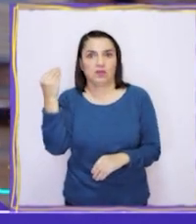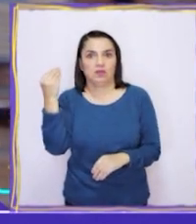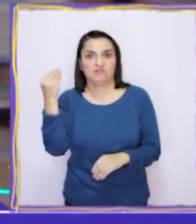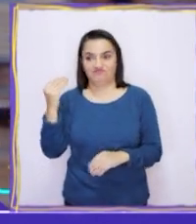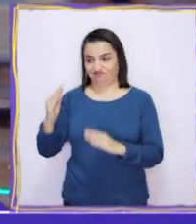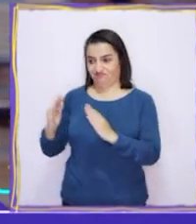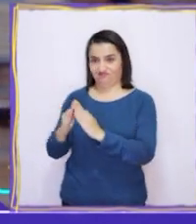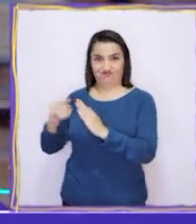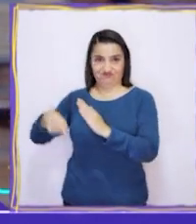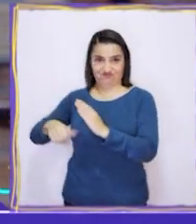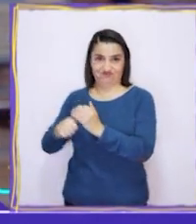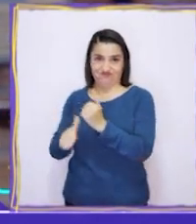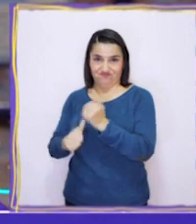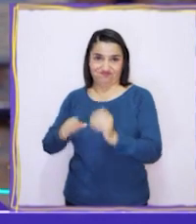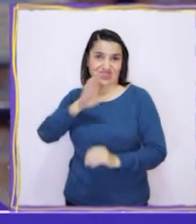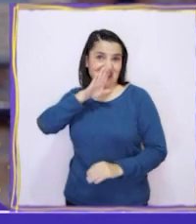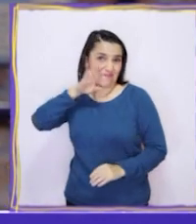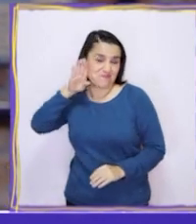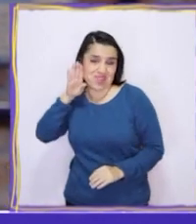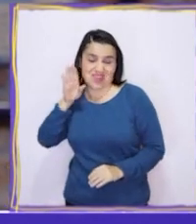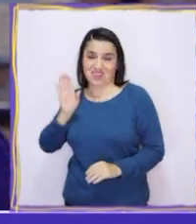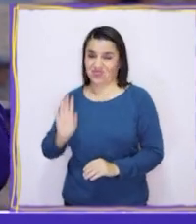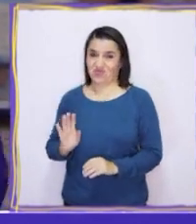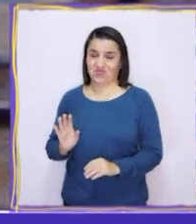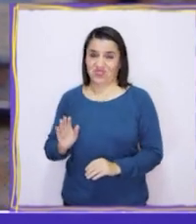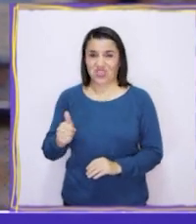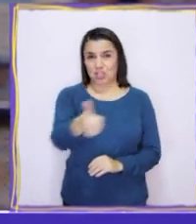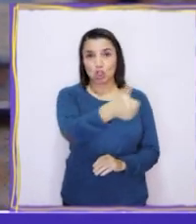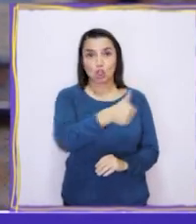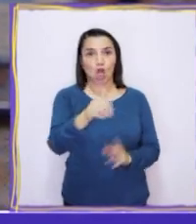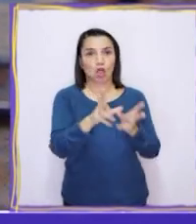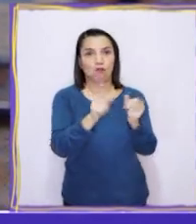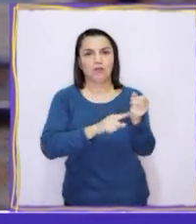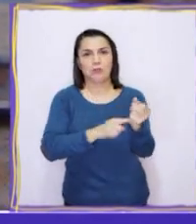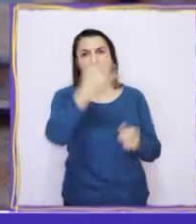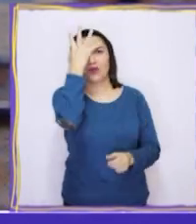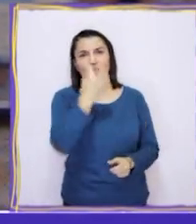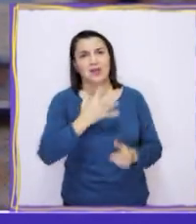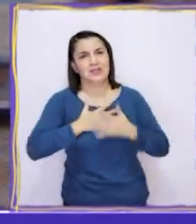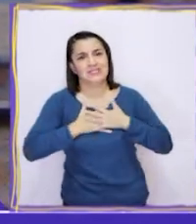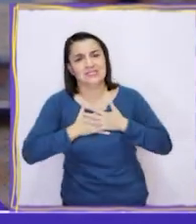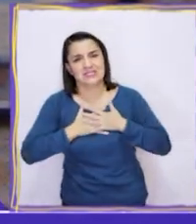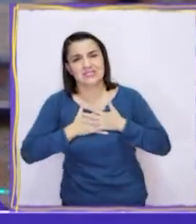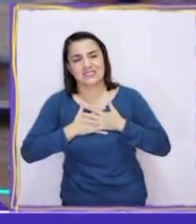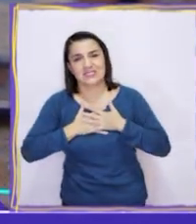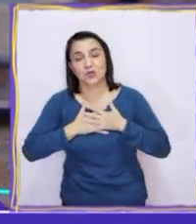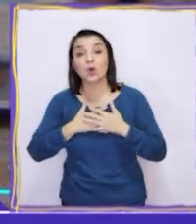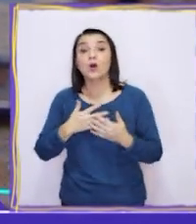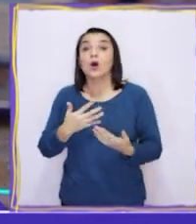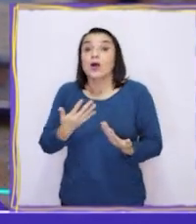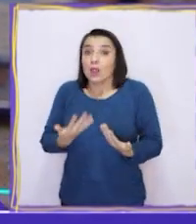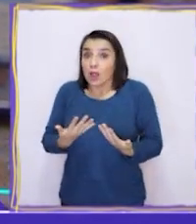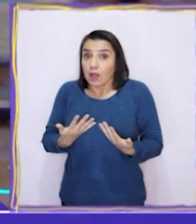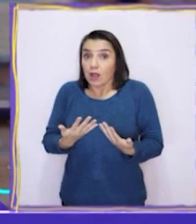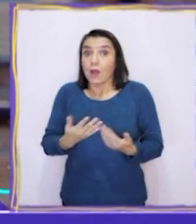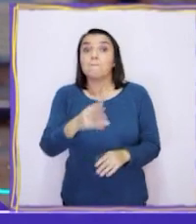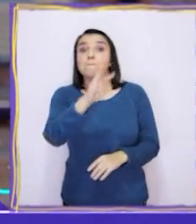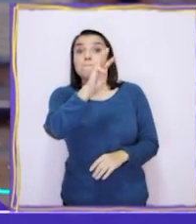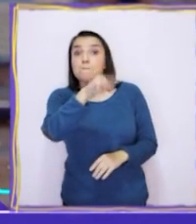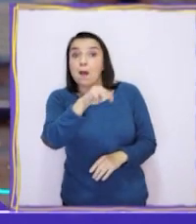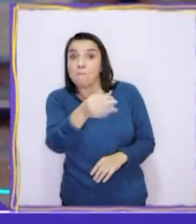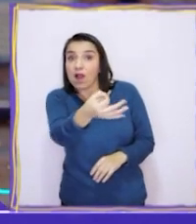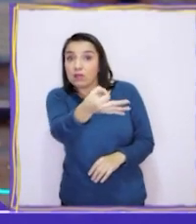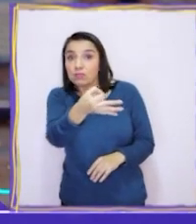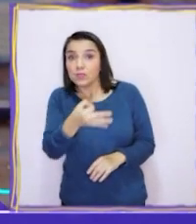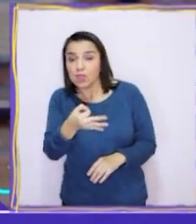final terminé limpiando lo que hizo sobre el piso y todos estaban muy molestos conmigo. En ese momento, mi